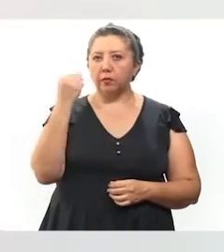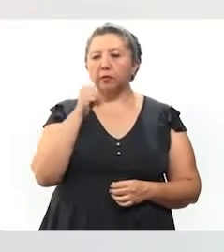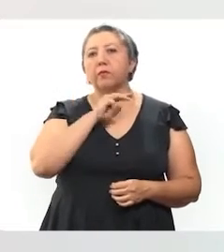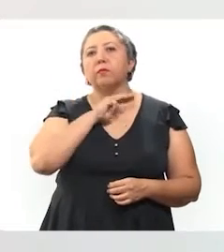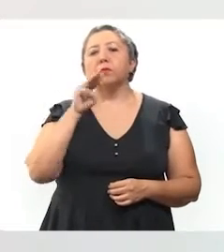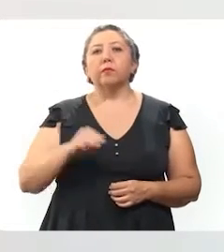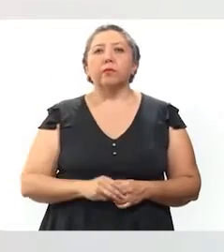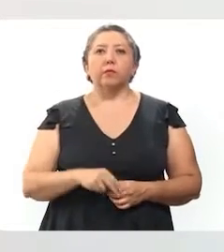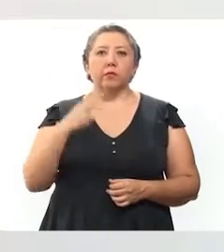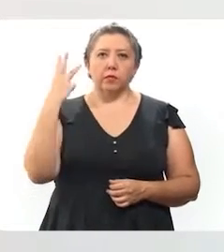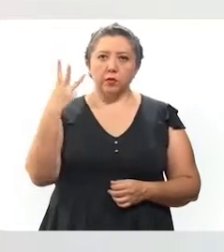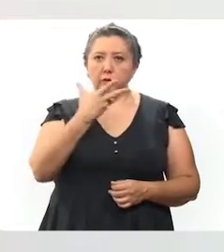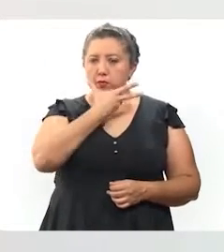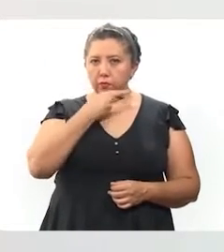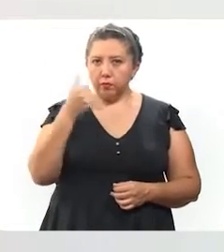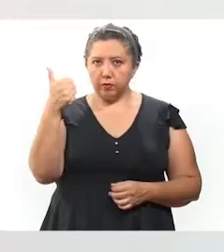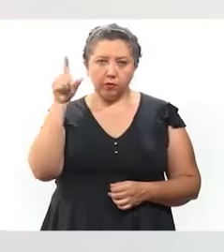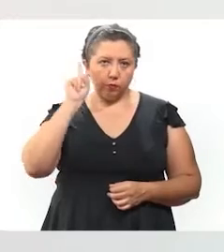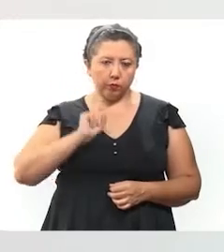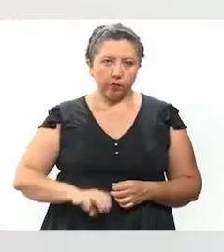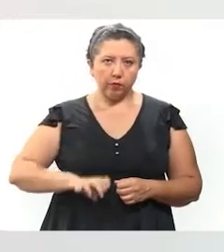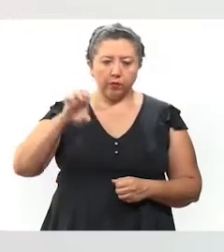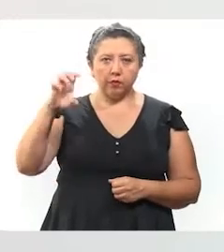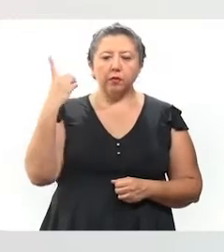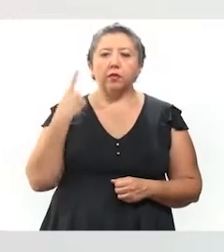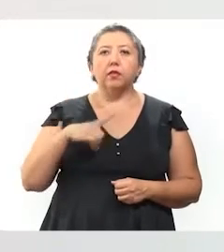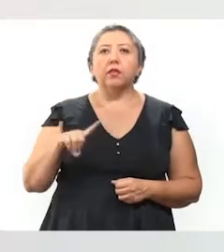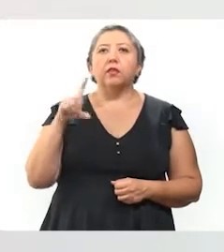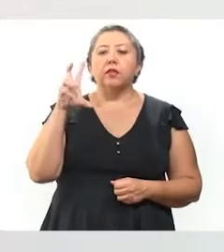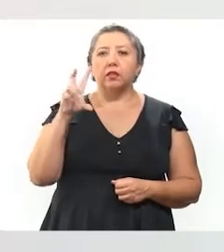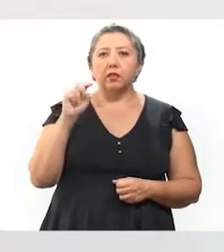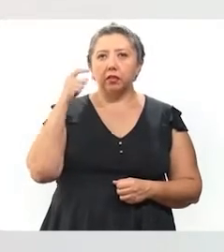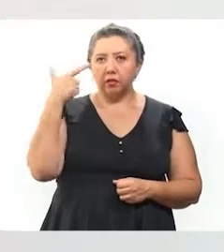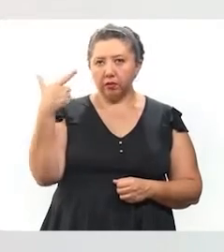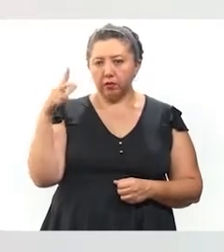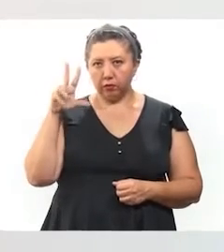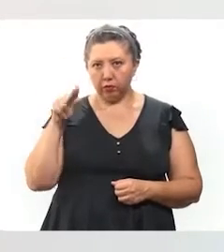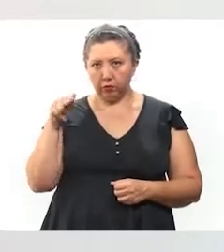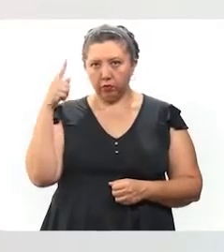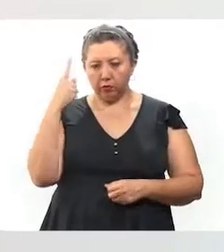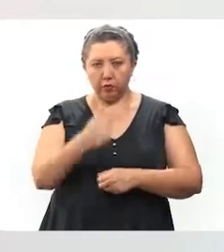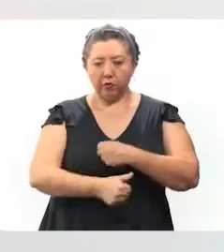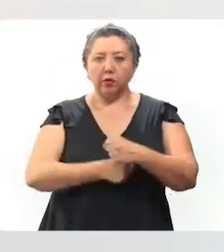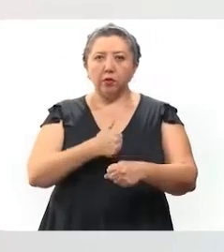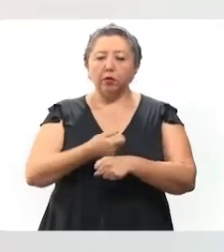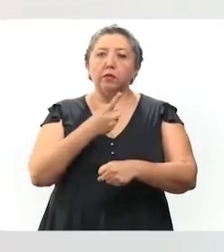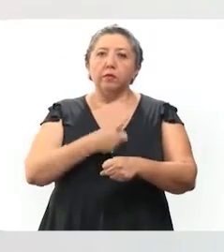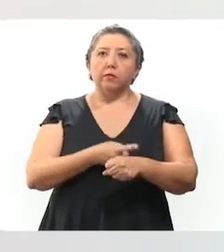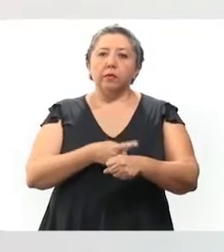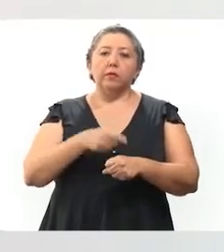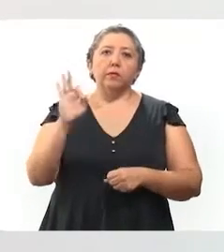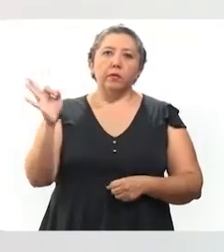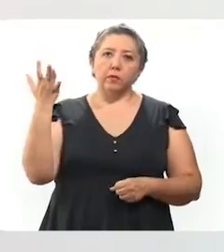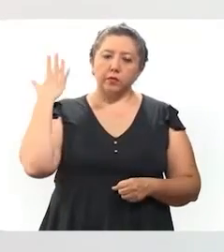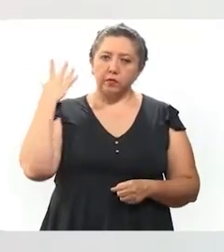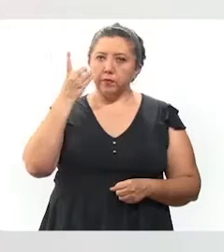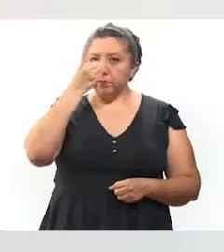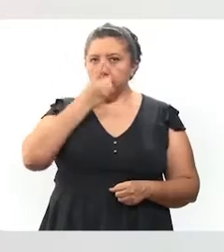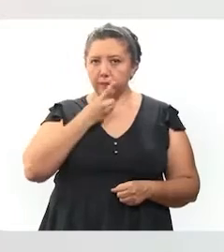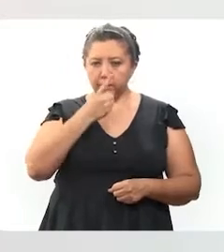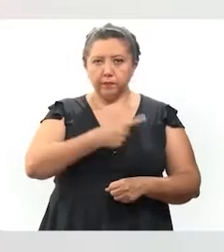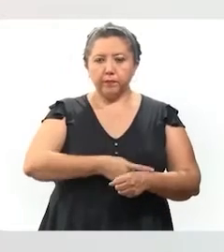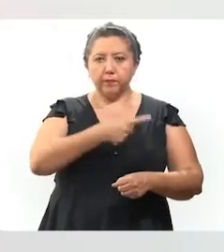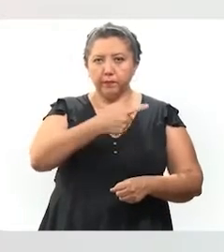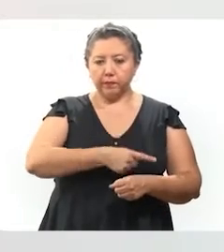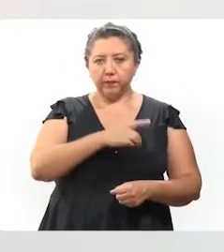9 fallecimientos, 3 hombres y 6 mujeres de un rango de edad de 37 a 81 años. Sus principales enfermedades fueron diabetes,